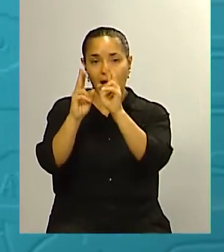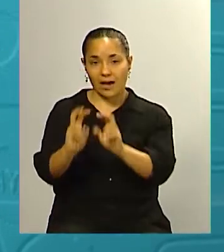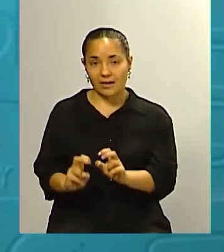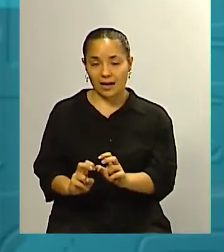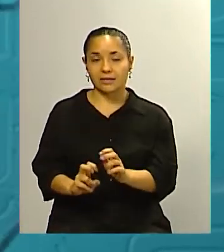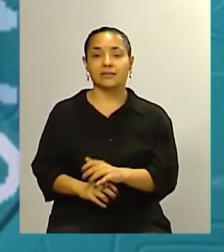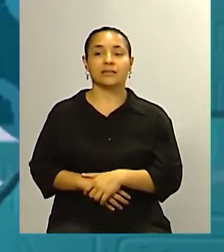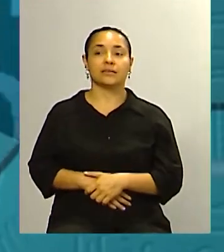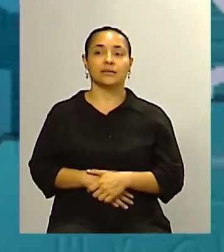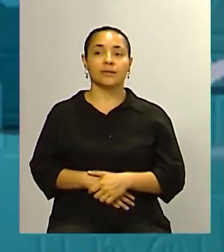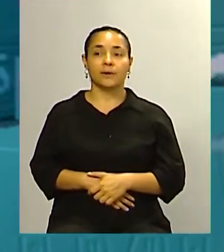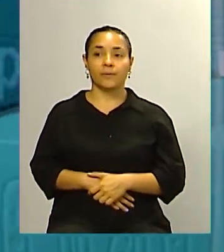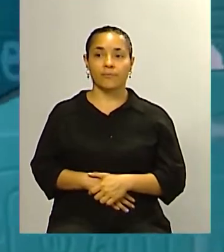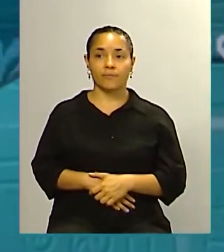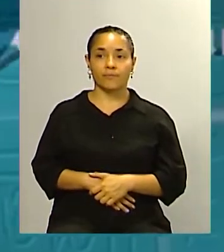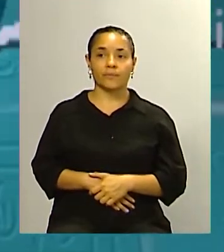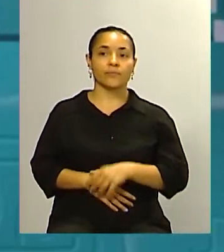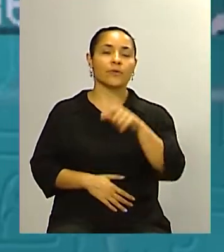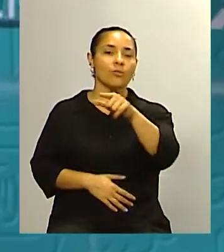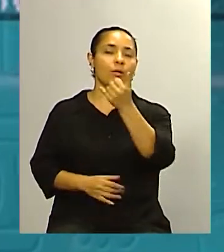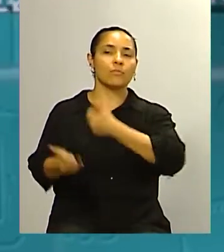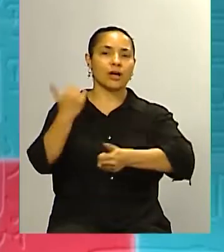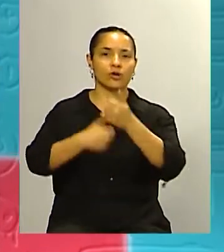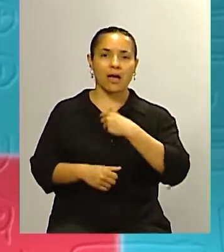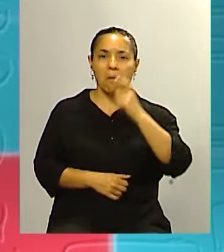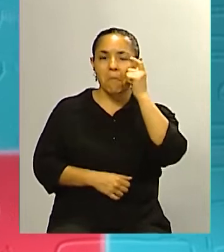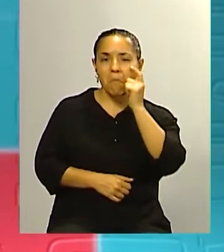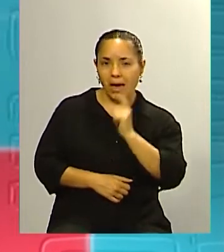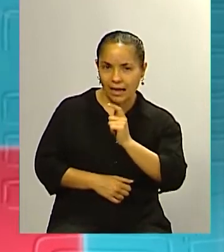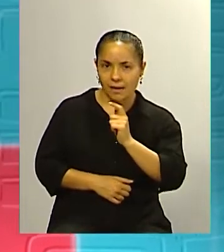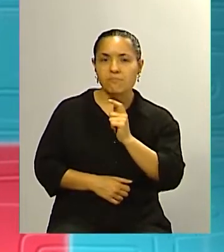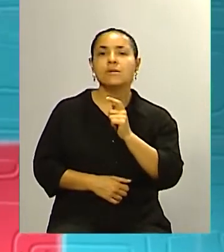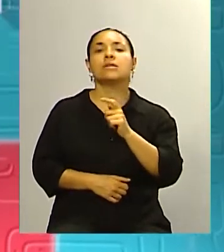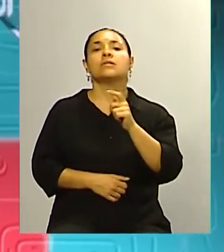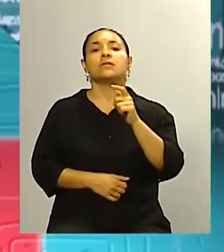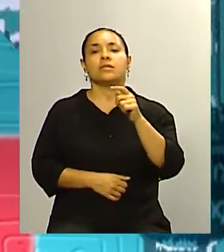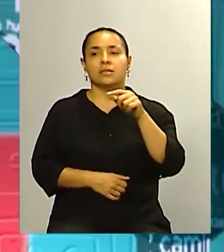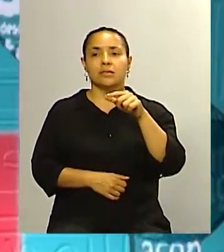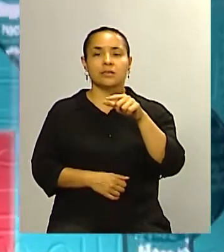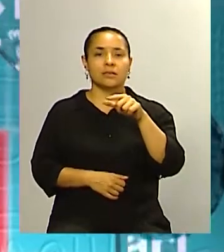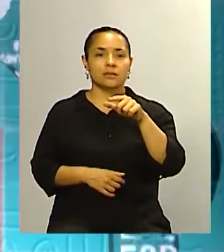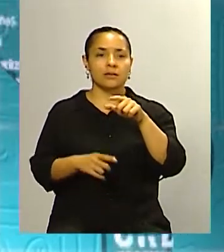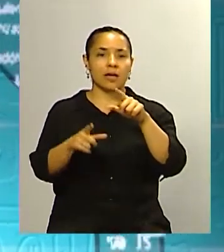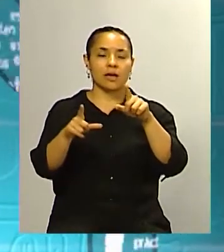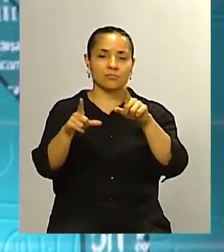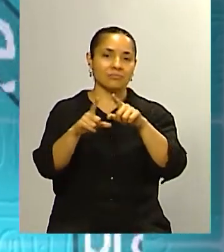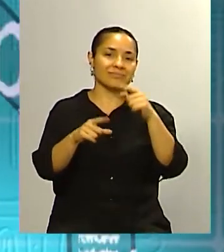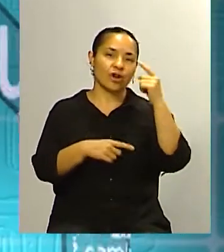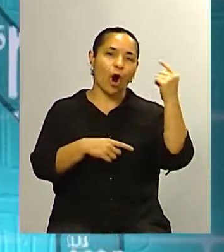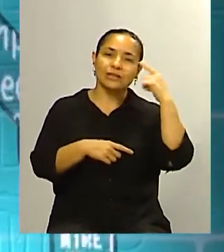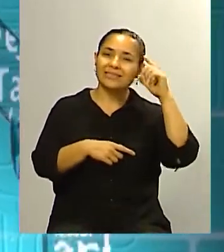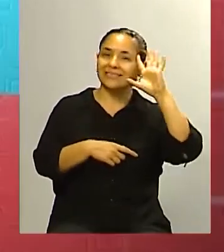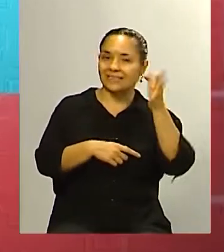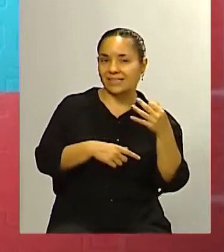de la cuestión electoral Gustavo vos mencionabas a Carlos Menem que fue como que tomó conciencia y fue sensato y por eso se